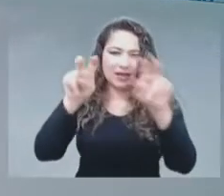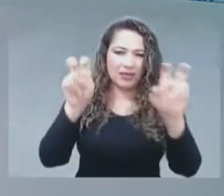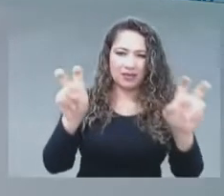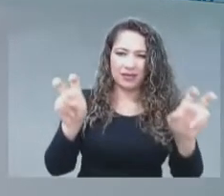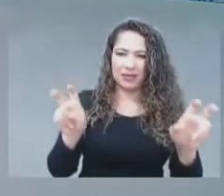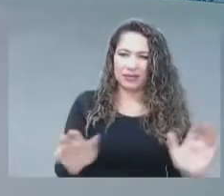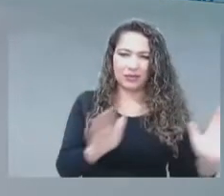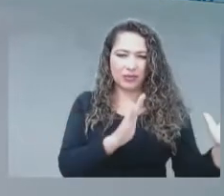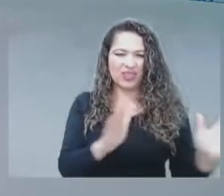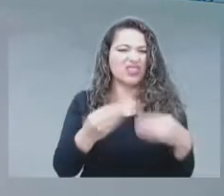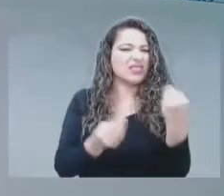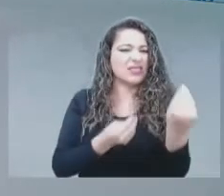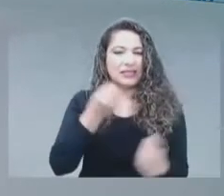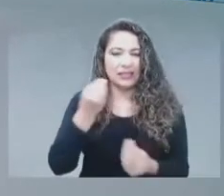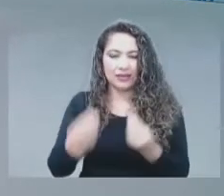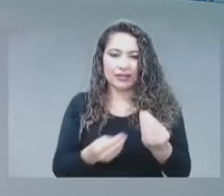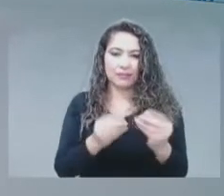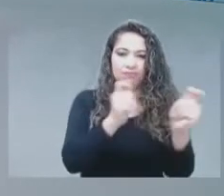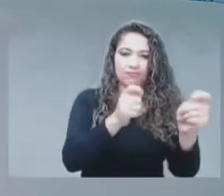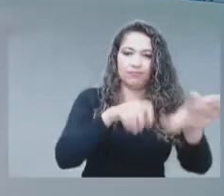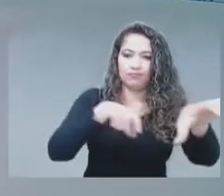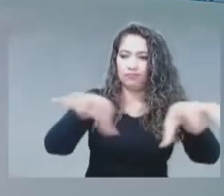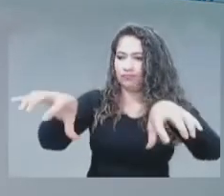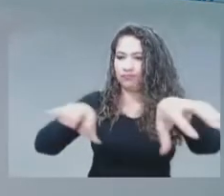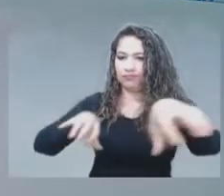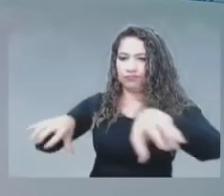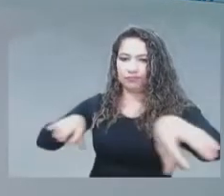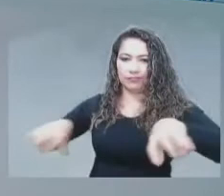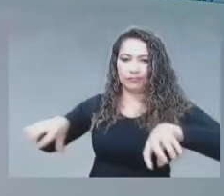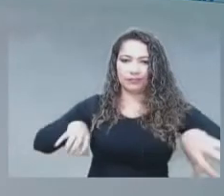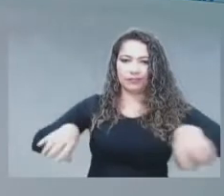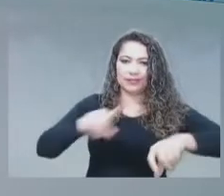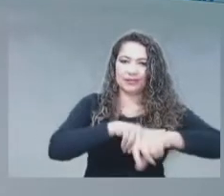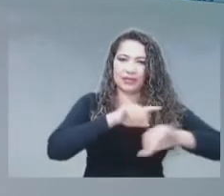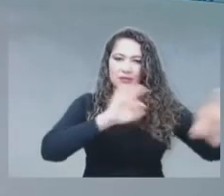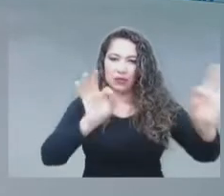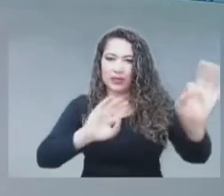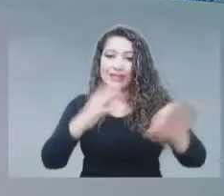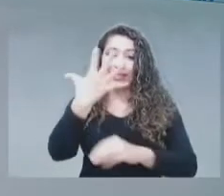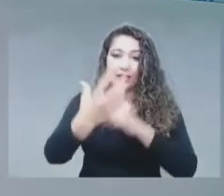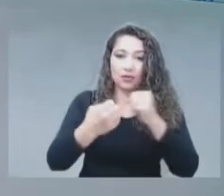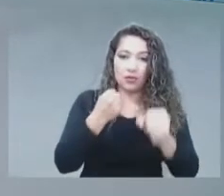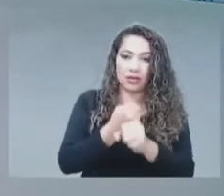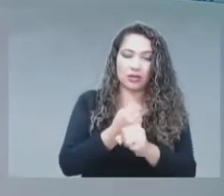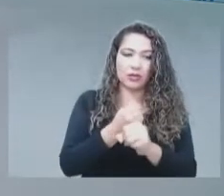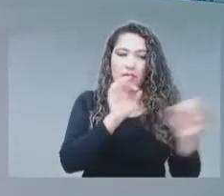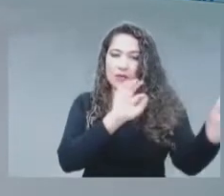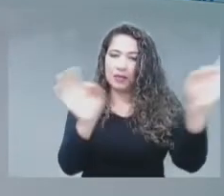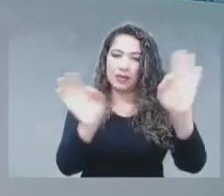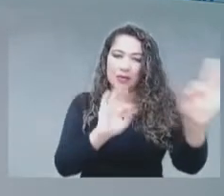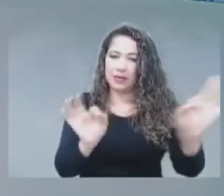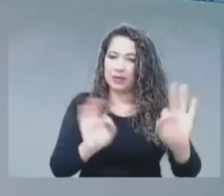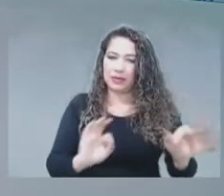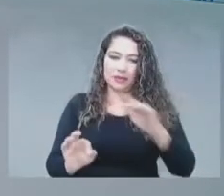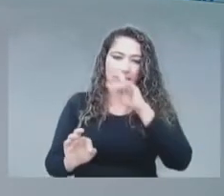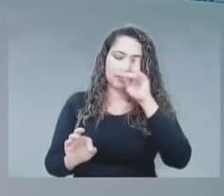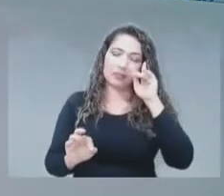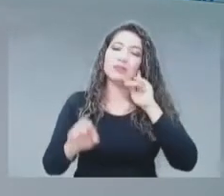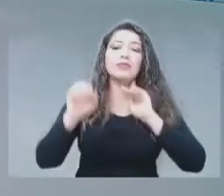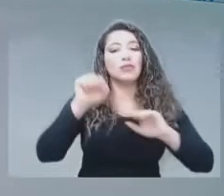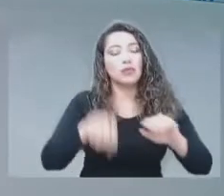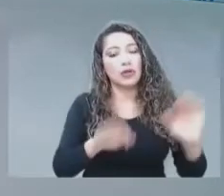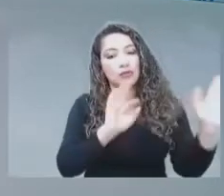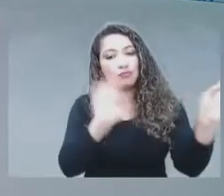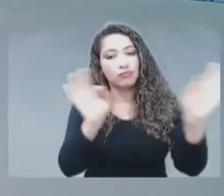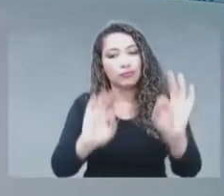repartirlos en el tiempo durante estos cinco años para poder evacuar, obviamente, de